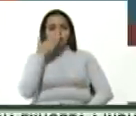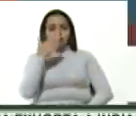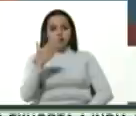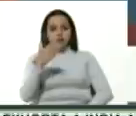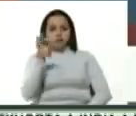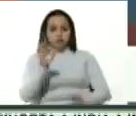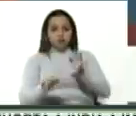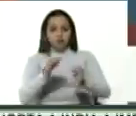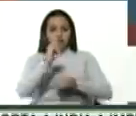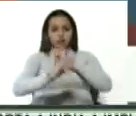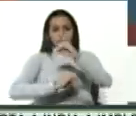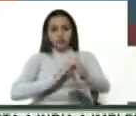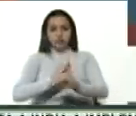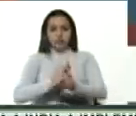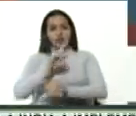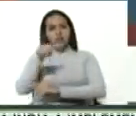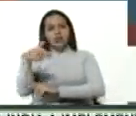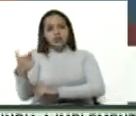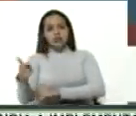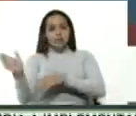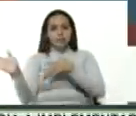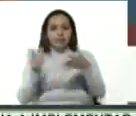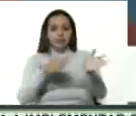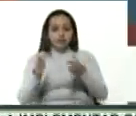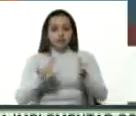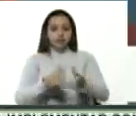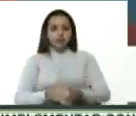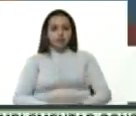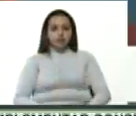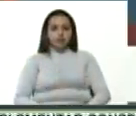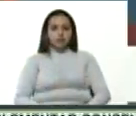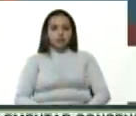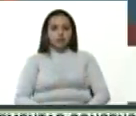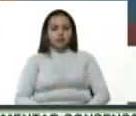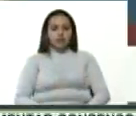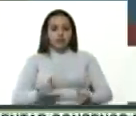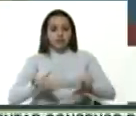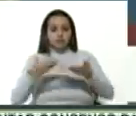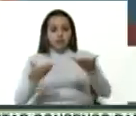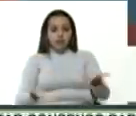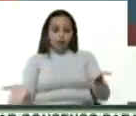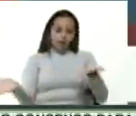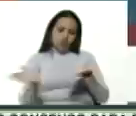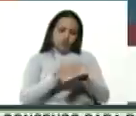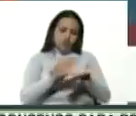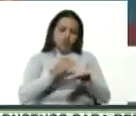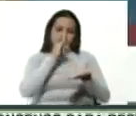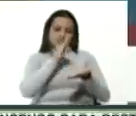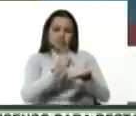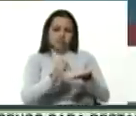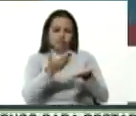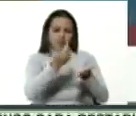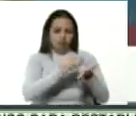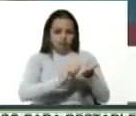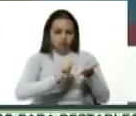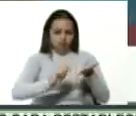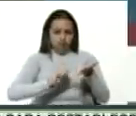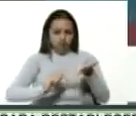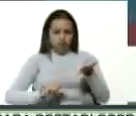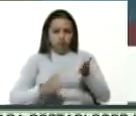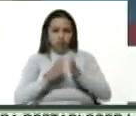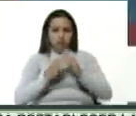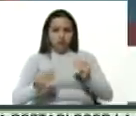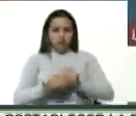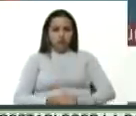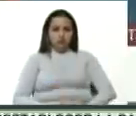Internacional. Luego, en marzo, remitimos un expediente completo con el texto de las, entre